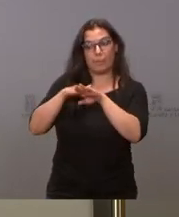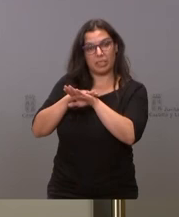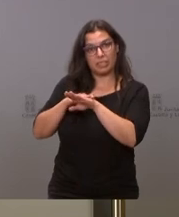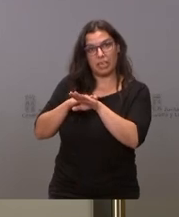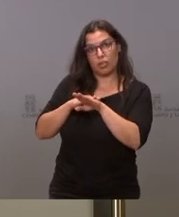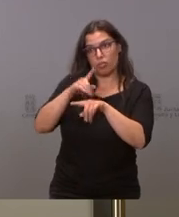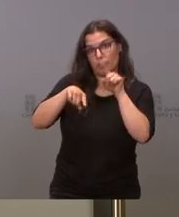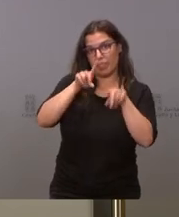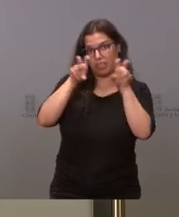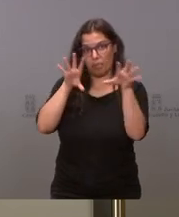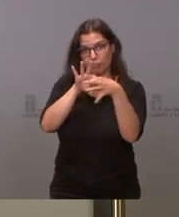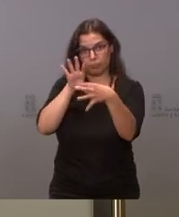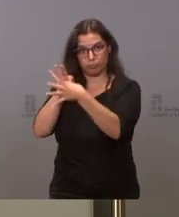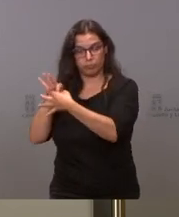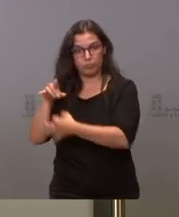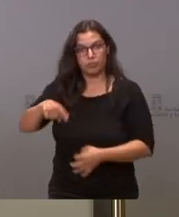corresponda